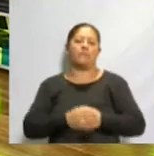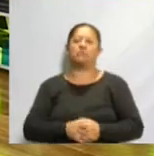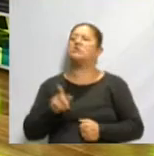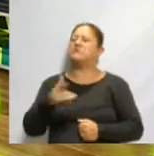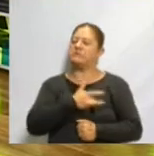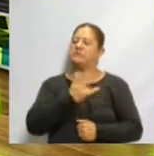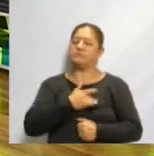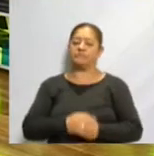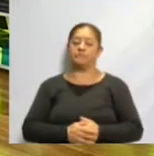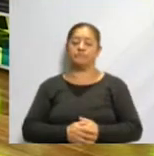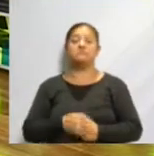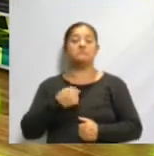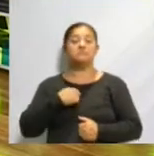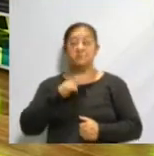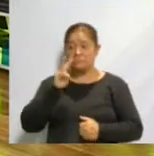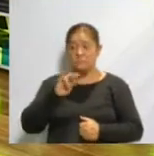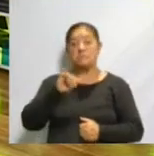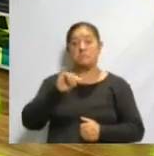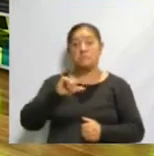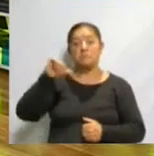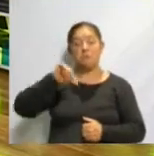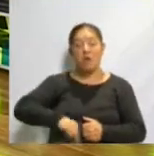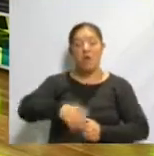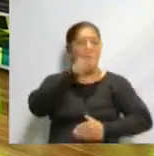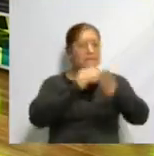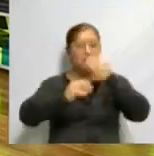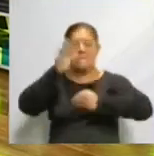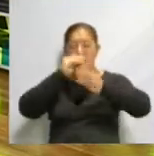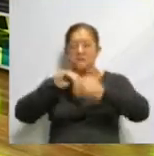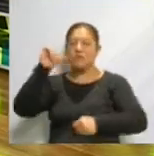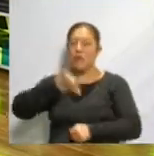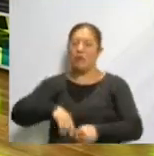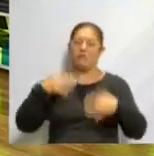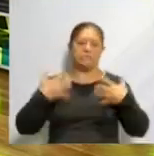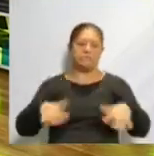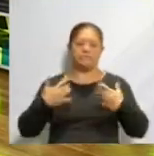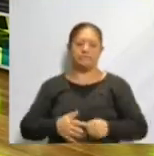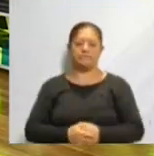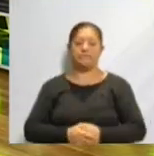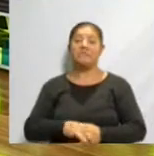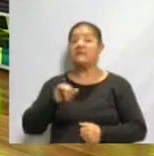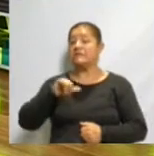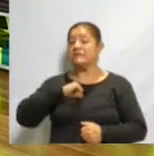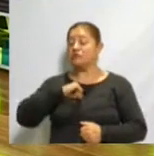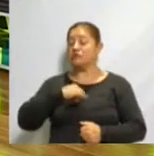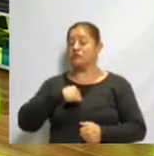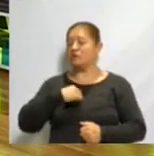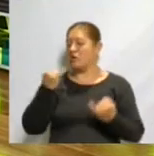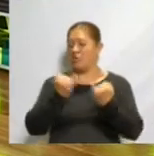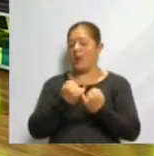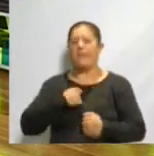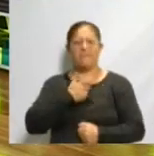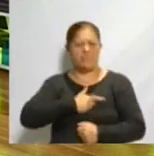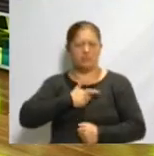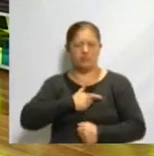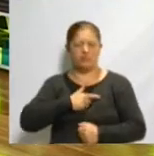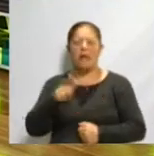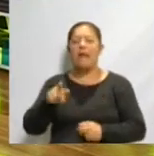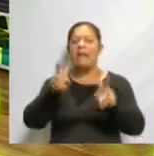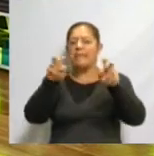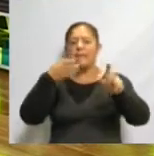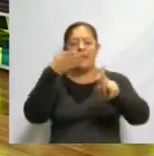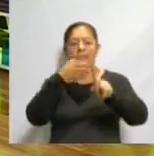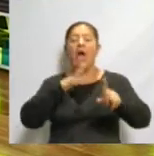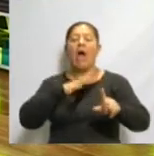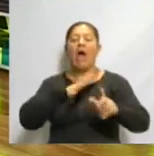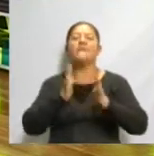siento que sí, yo aprendí por lo menos hoy algo nuevo. Claro, yo también. Me ha gustado sobre todo la parte de que podemos practicar